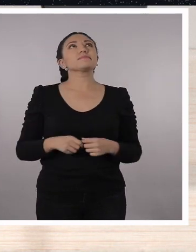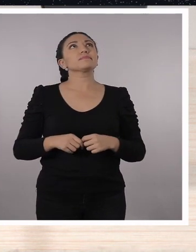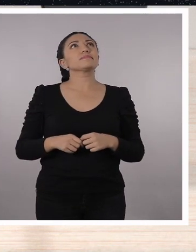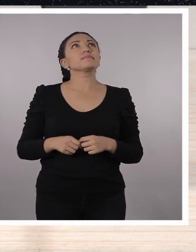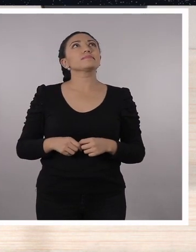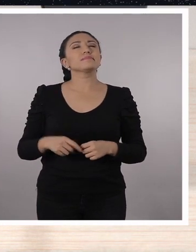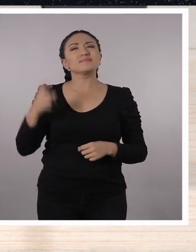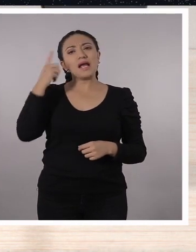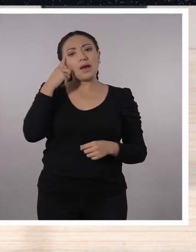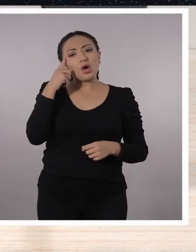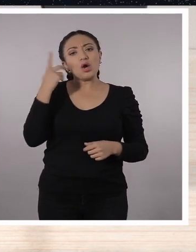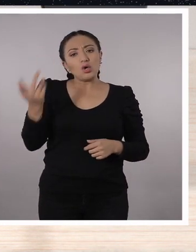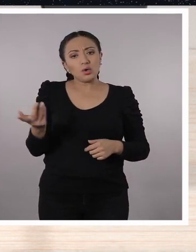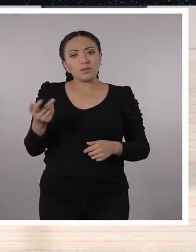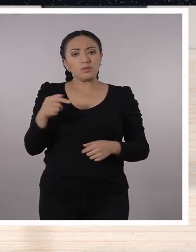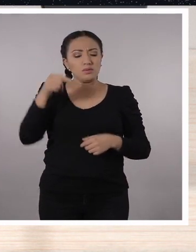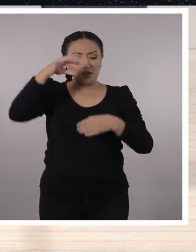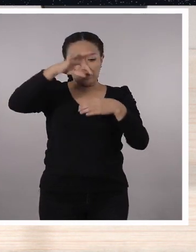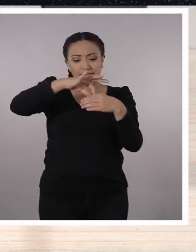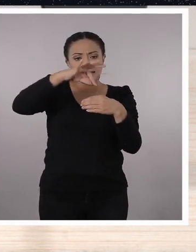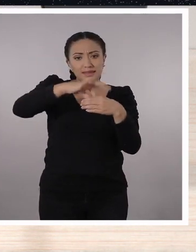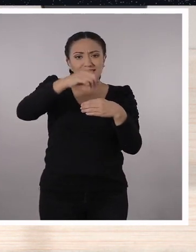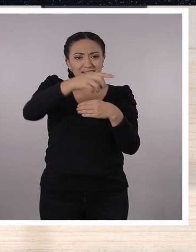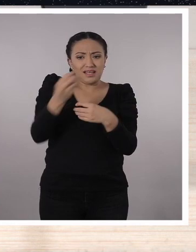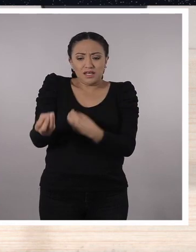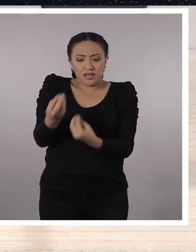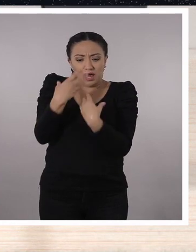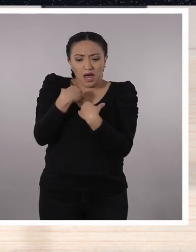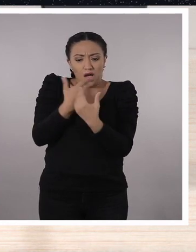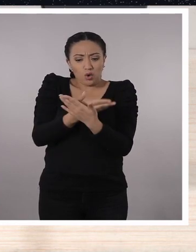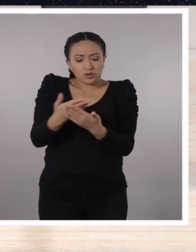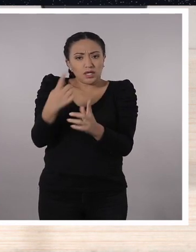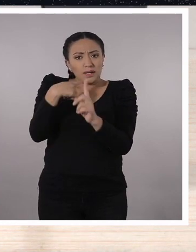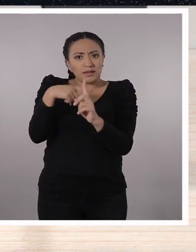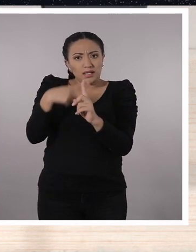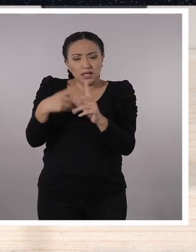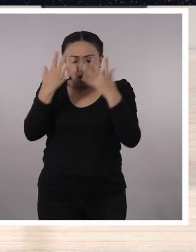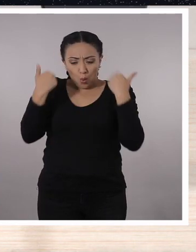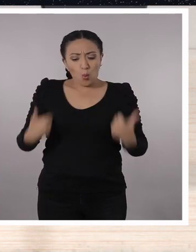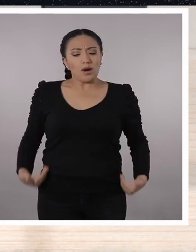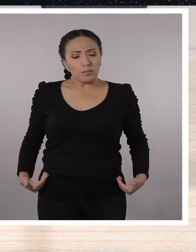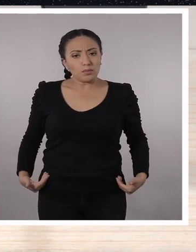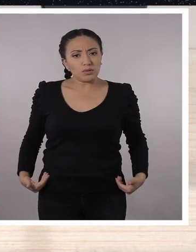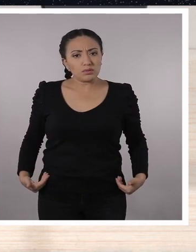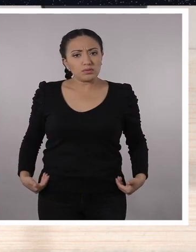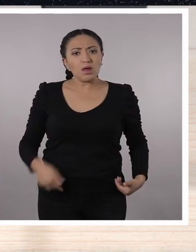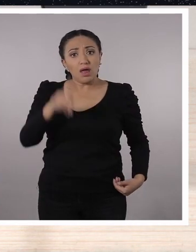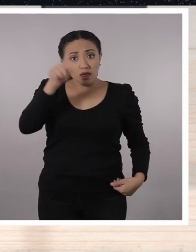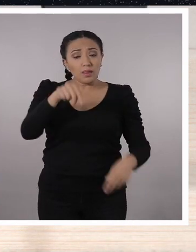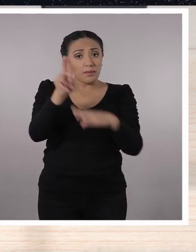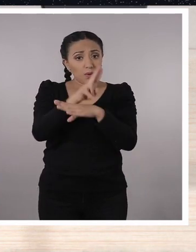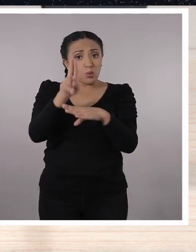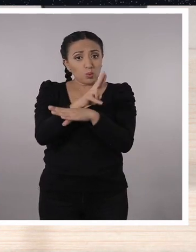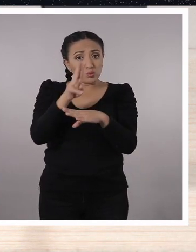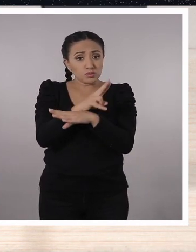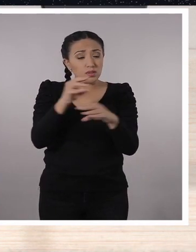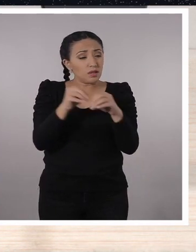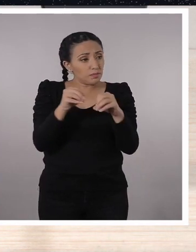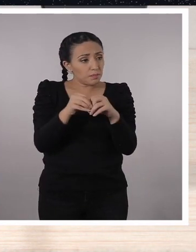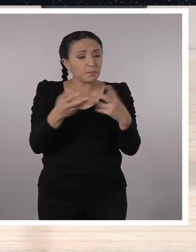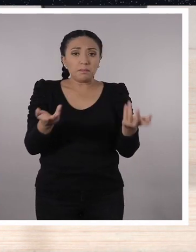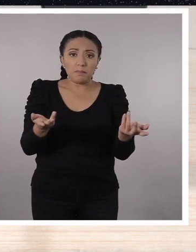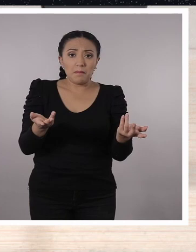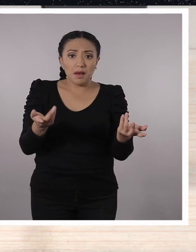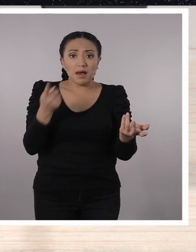Pues, ¿qué por qué? Si la guayusa nos da tantas cosas buenas en nuestro organismo, deberíamos usar